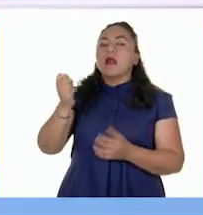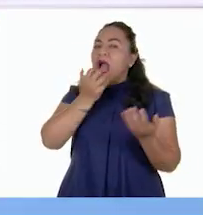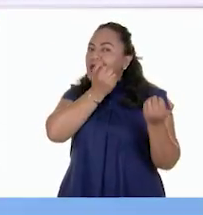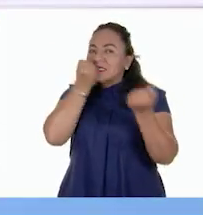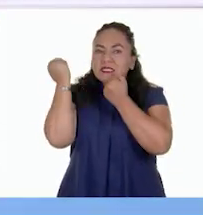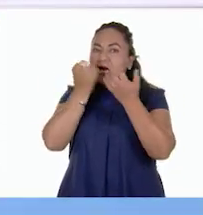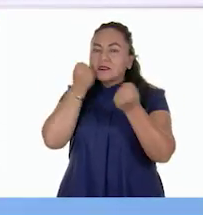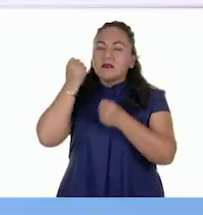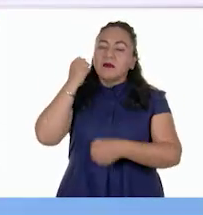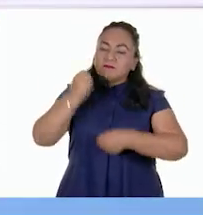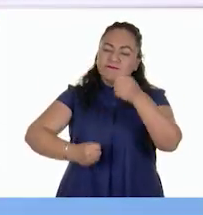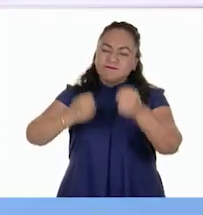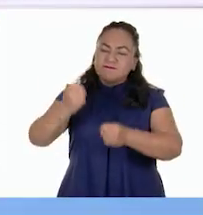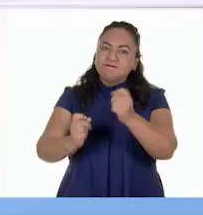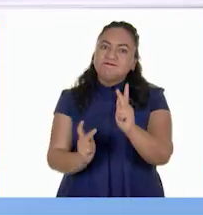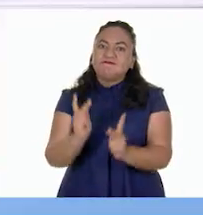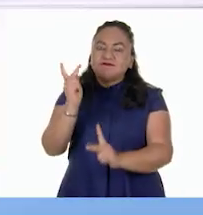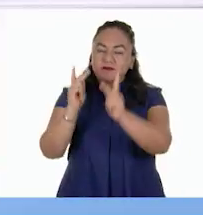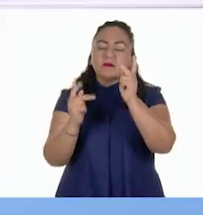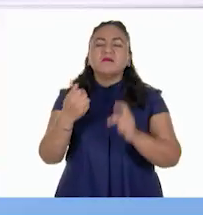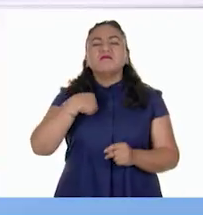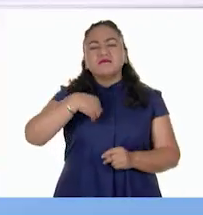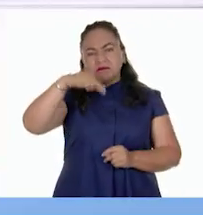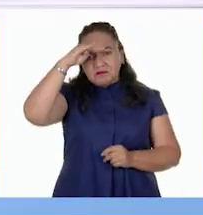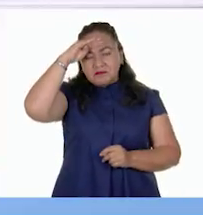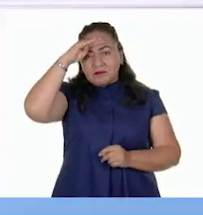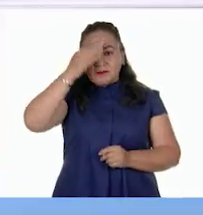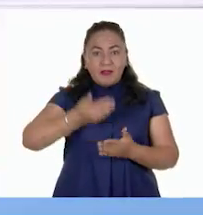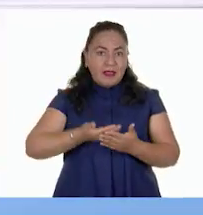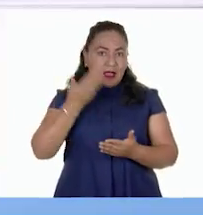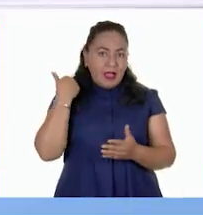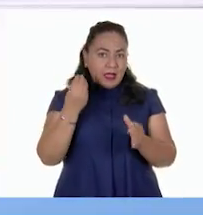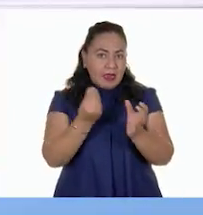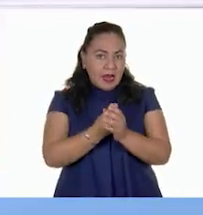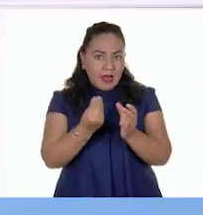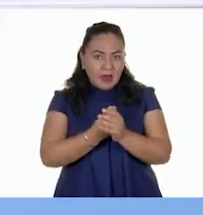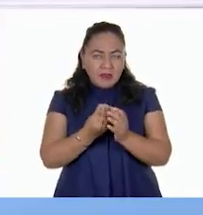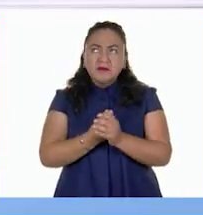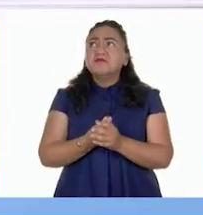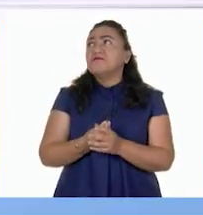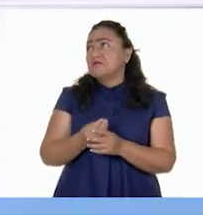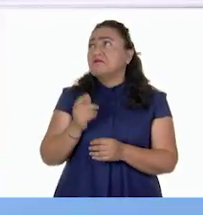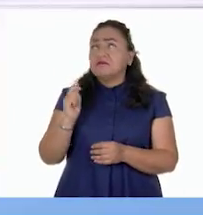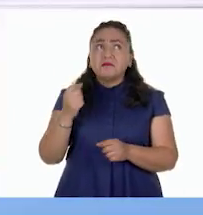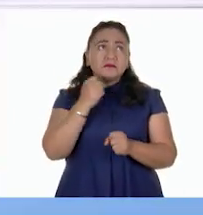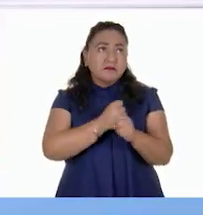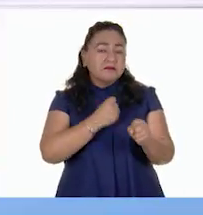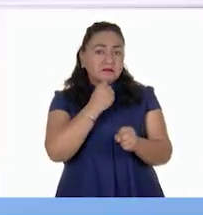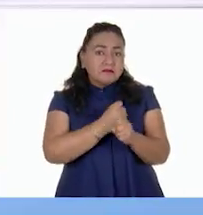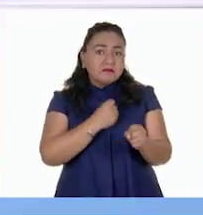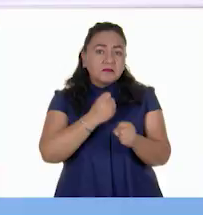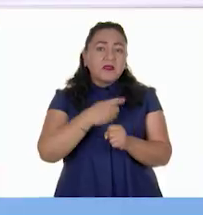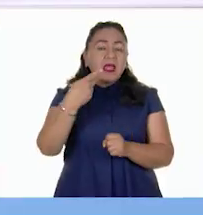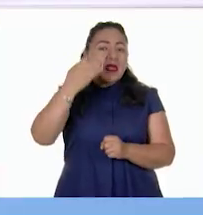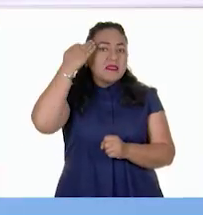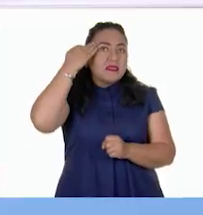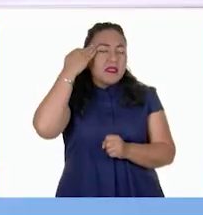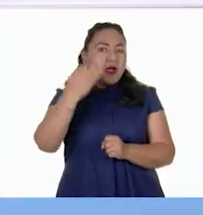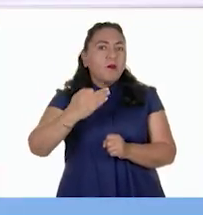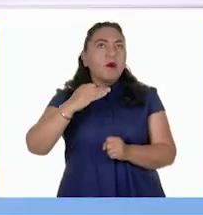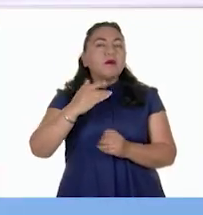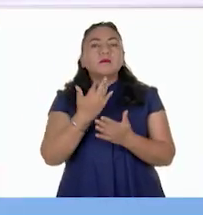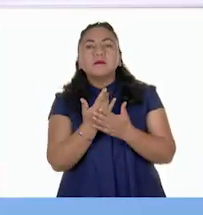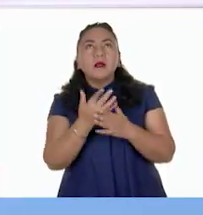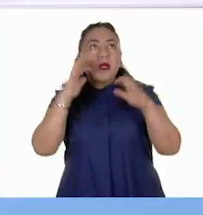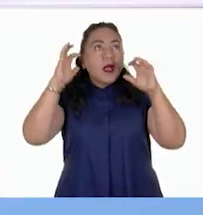Entonces, estuve pensando que, con lo que vimos la clase pasada, practican la agricultura de temporal. ¿Por qué esperan